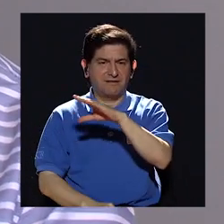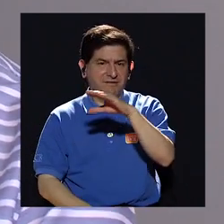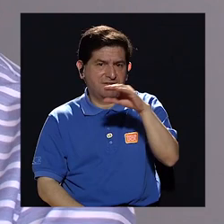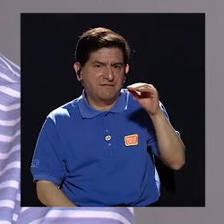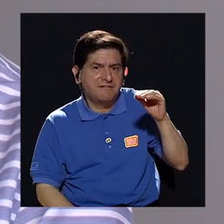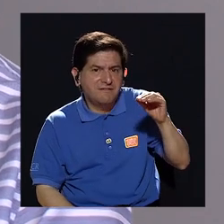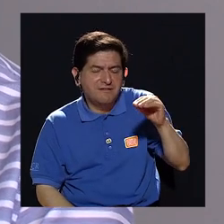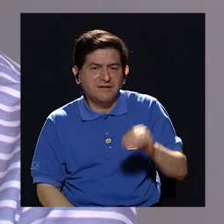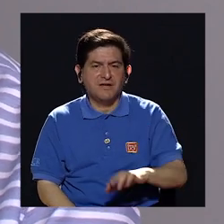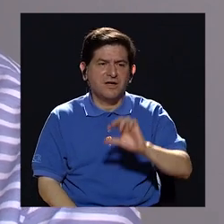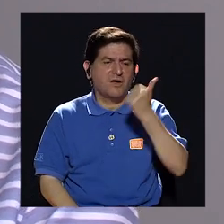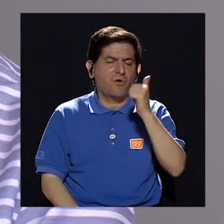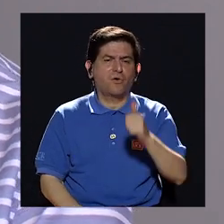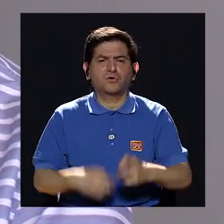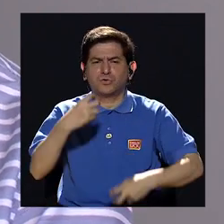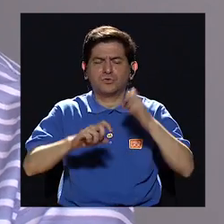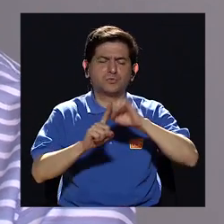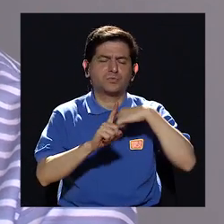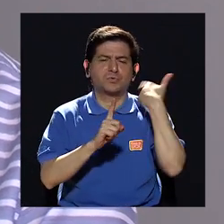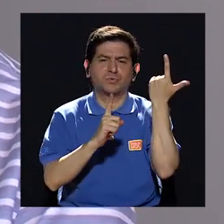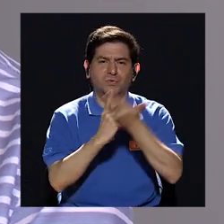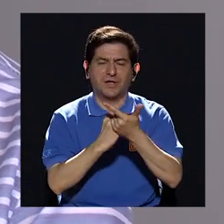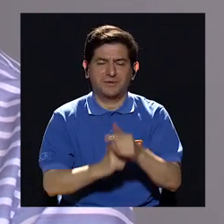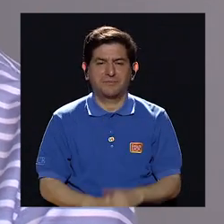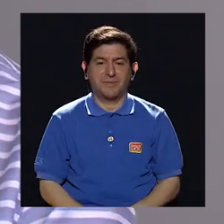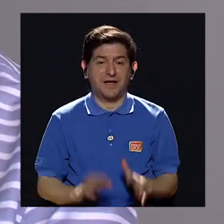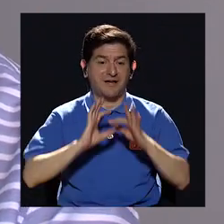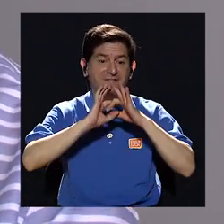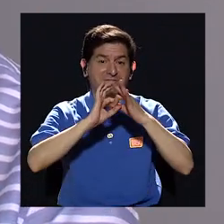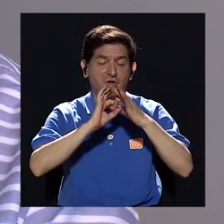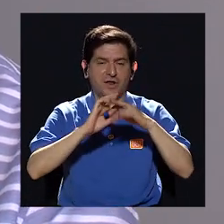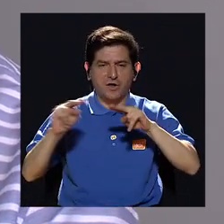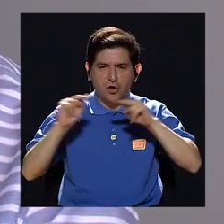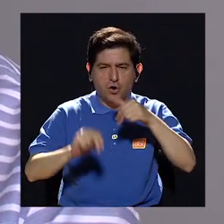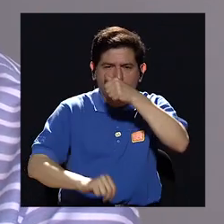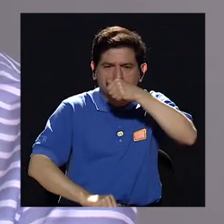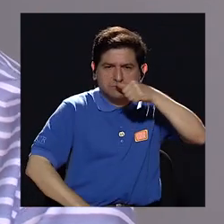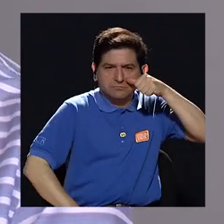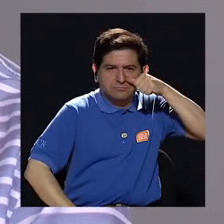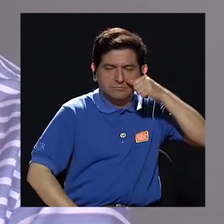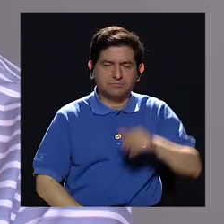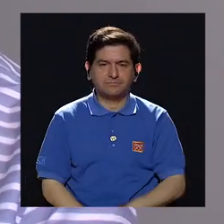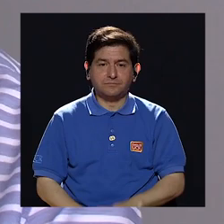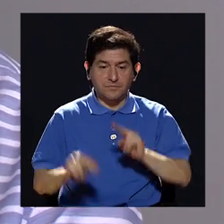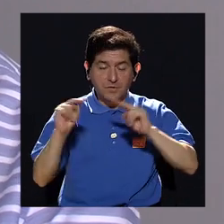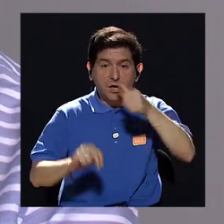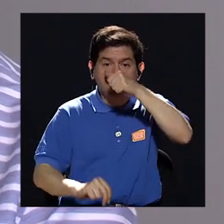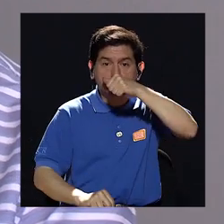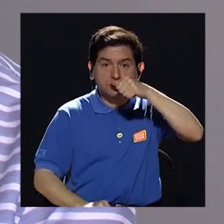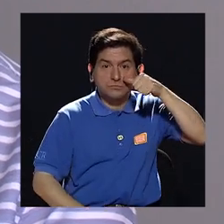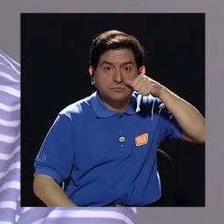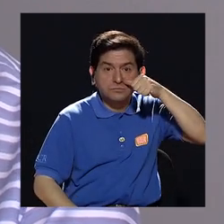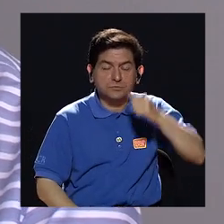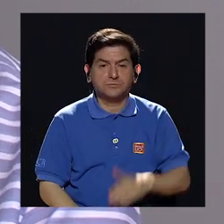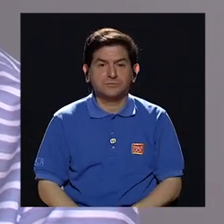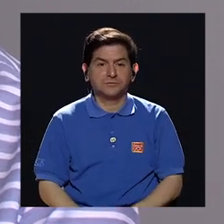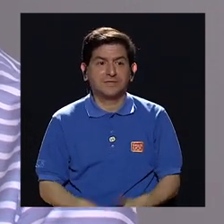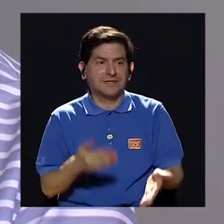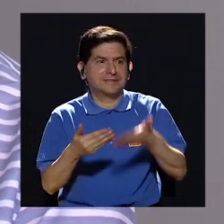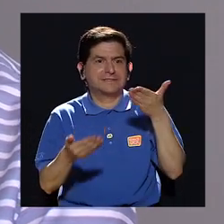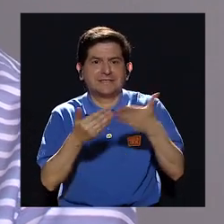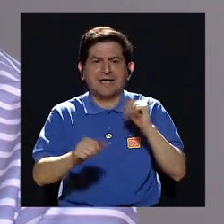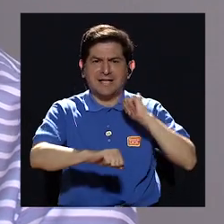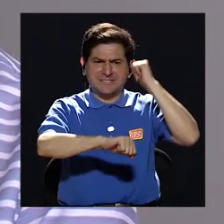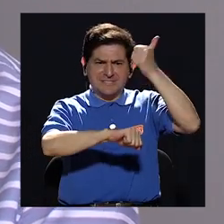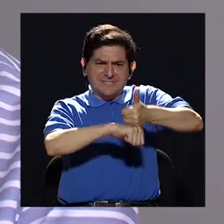otros males sociales y es el vínculo con el narcotráfico. El narcotráfico prácticamente